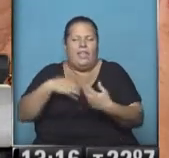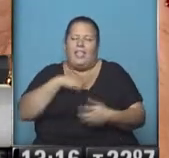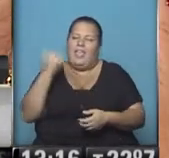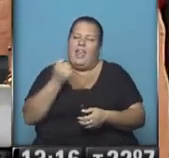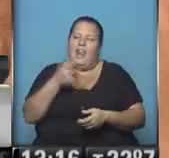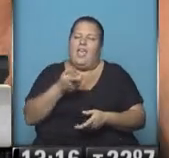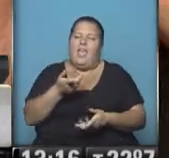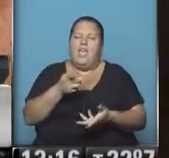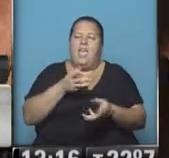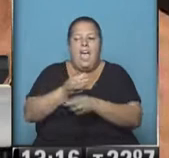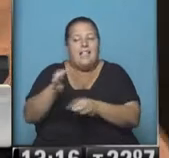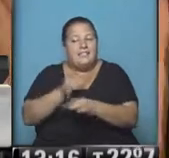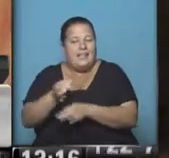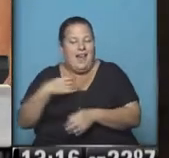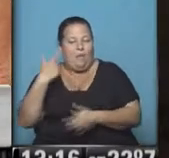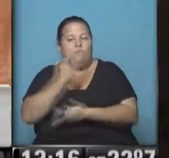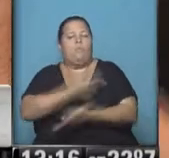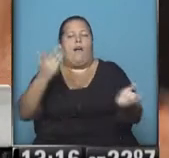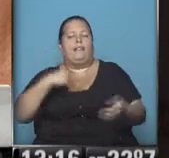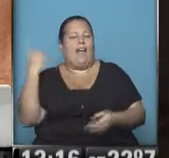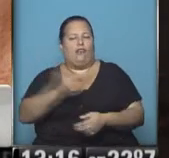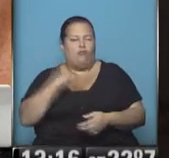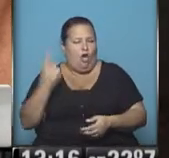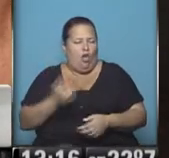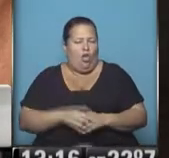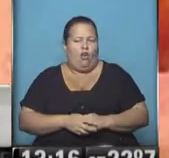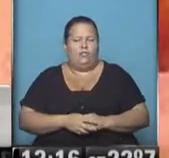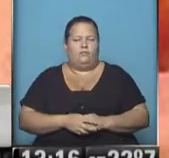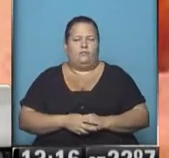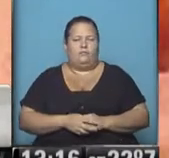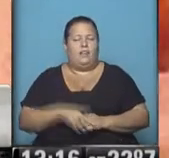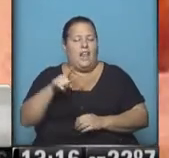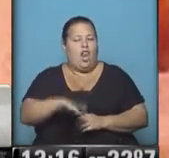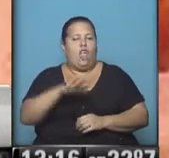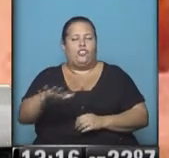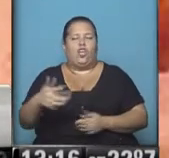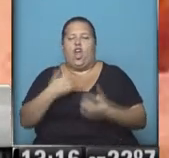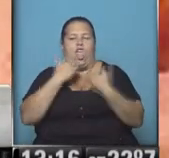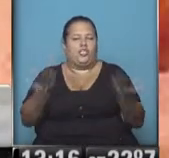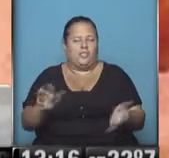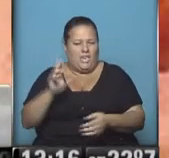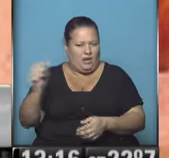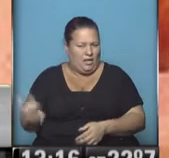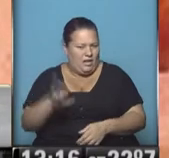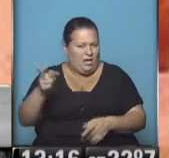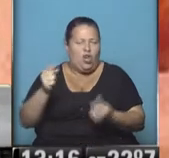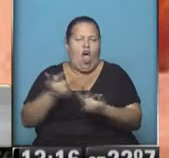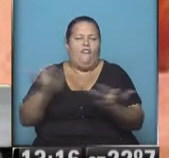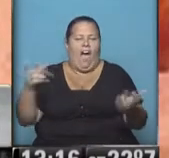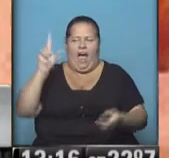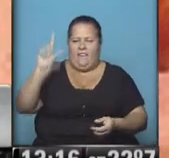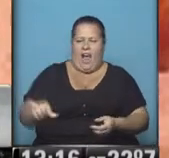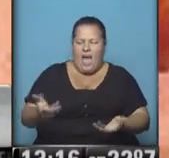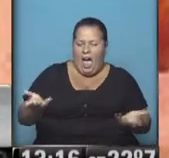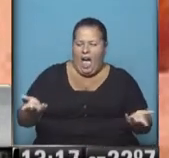enseñarnos a la sociedad toda que estos chicos no sirven para nada, que no tienen valor, que no